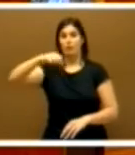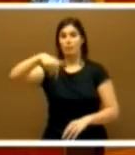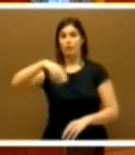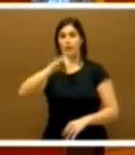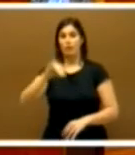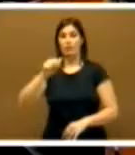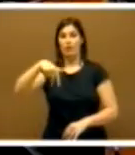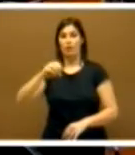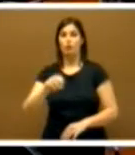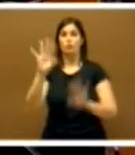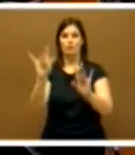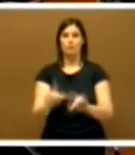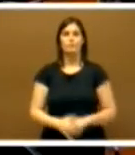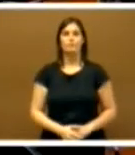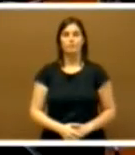Pedrera